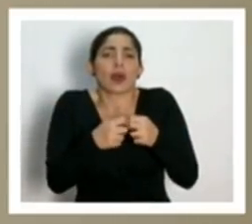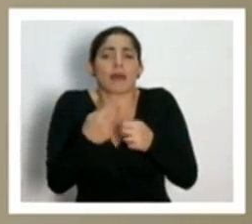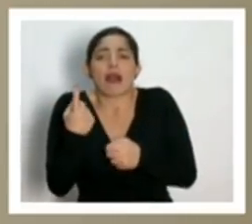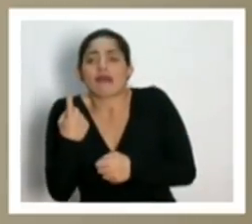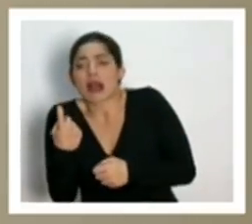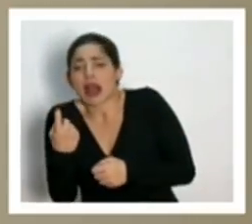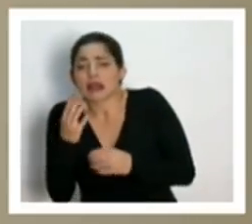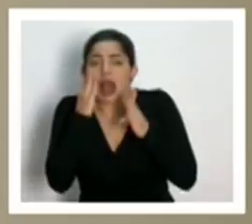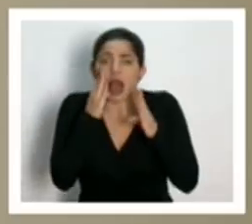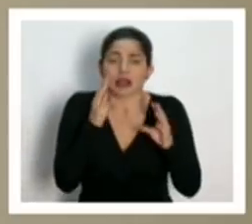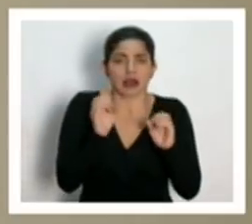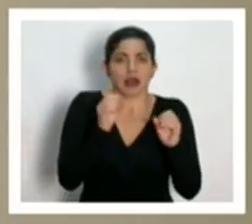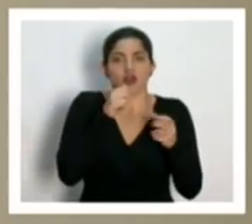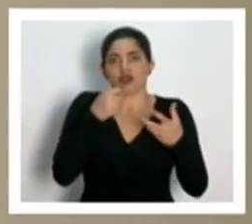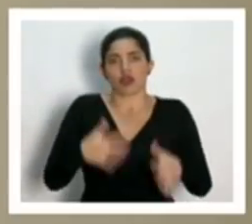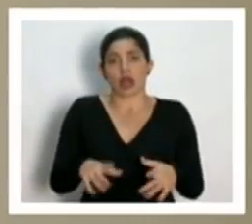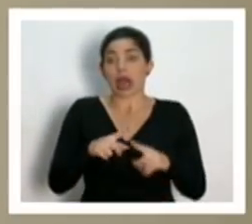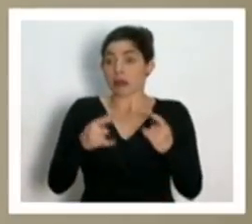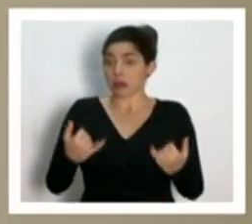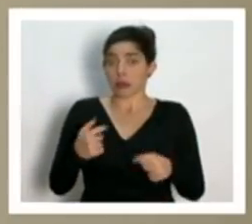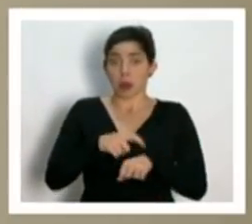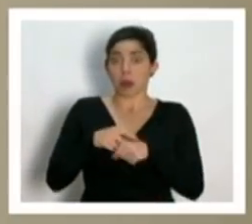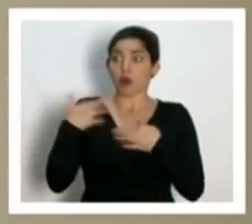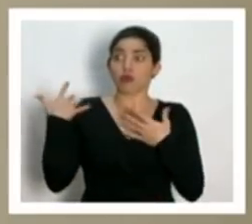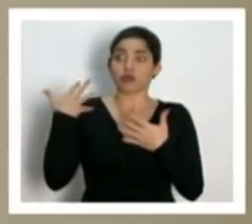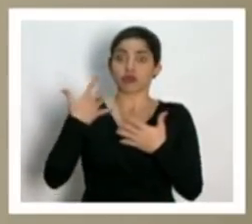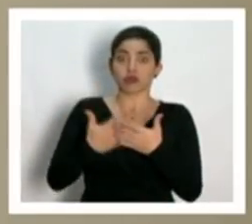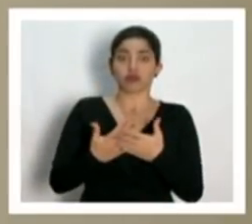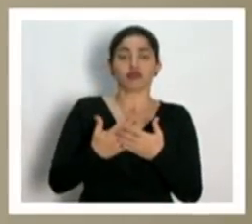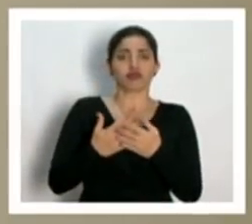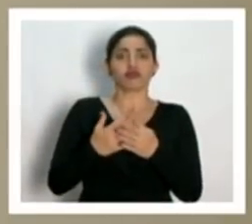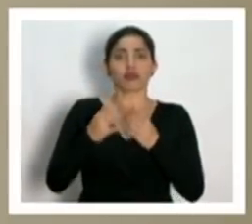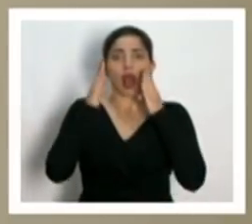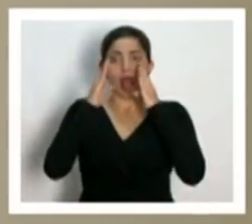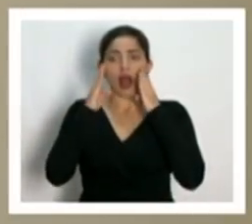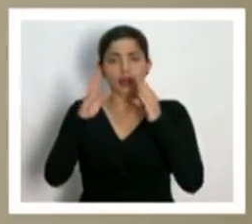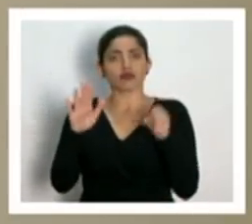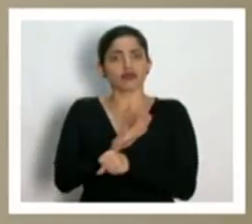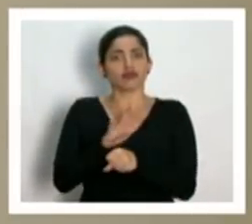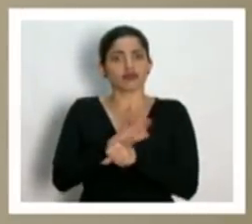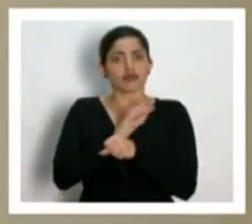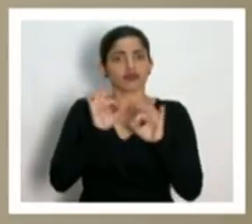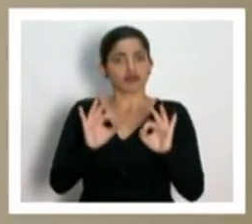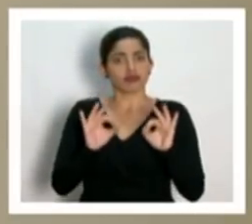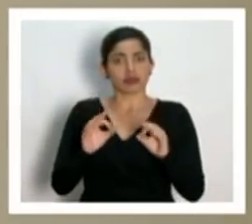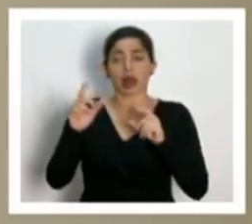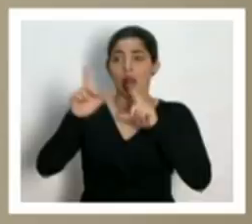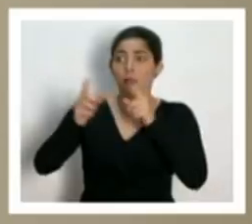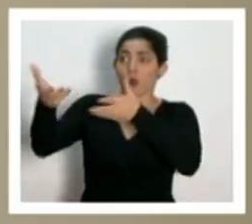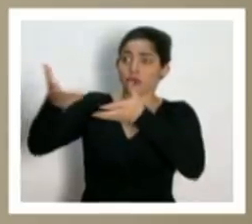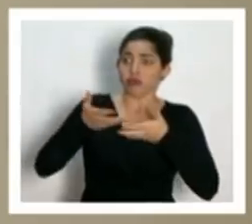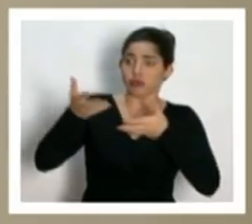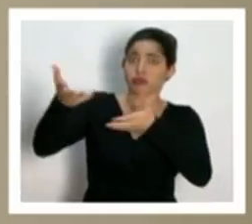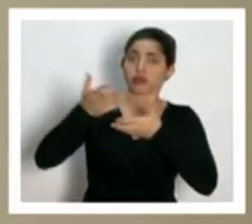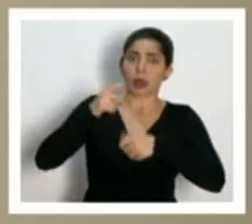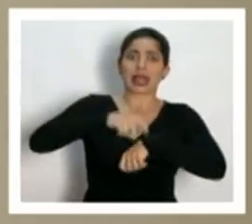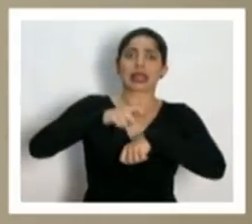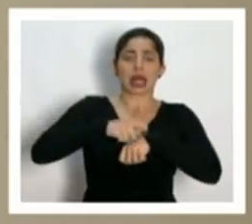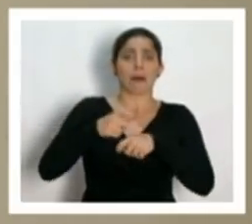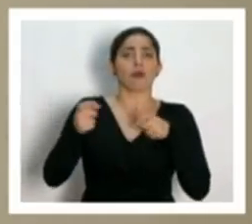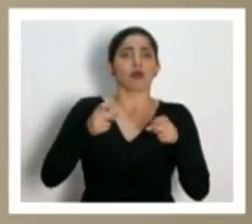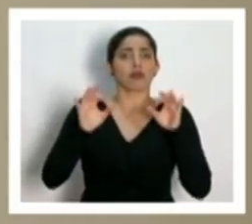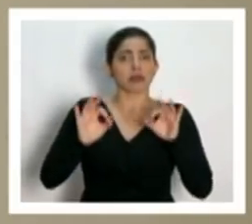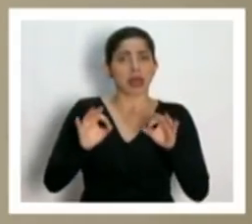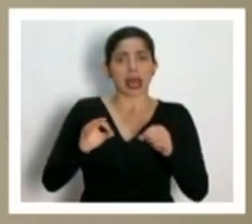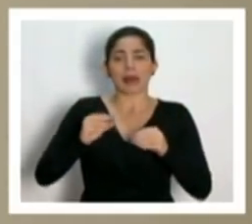de capacidad. En este momento, como le digo, no se ha rebasado la capacidad que tenemos. Hemos estado manejando todas las pruebas en un tiempo muy prudente,